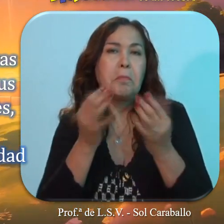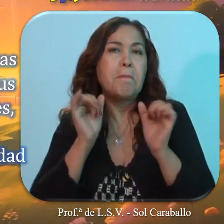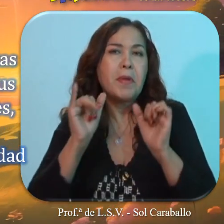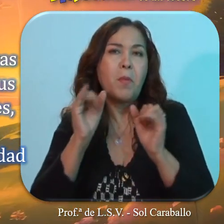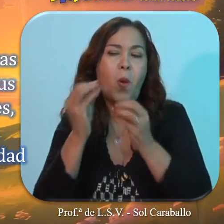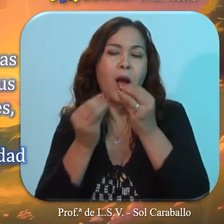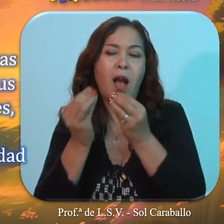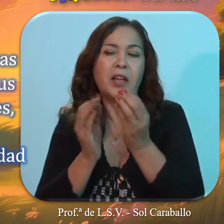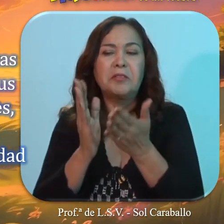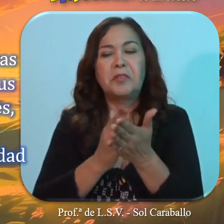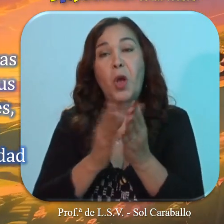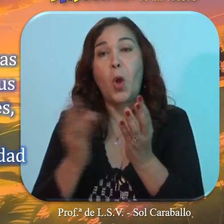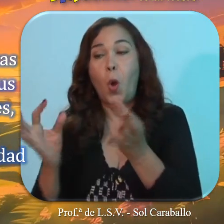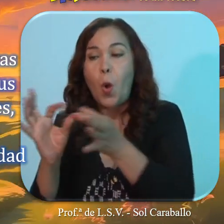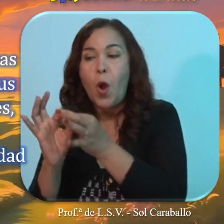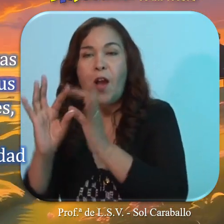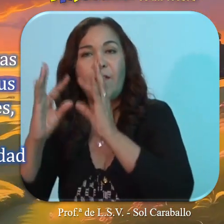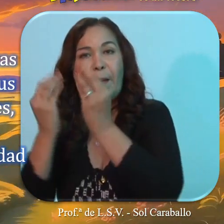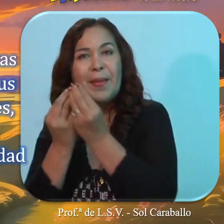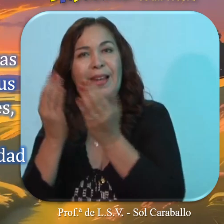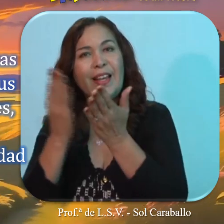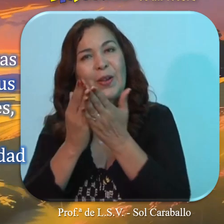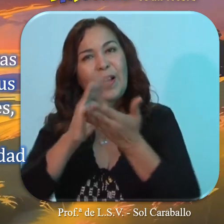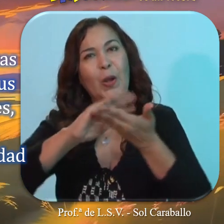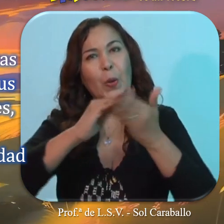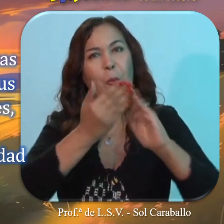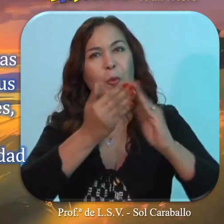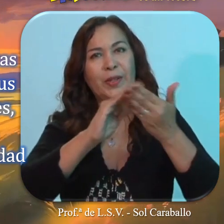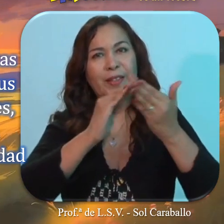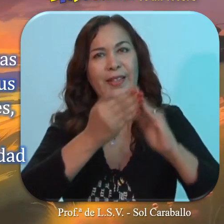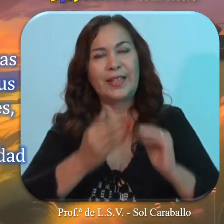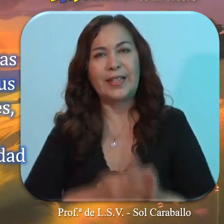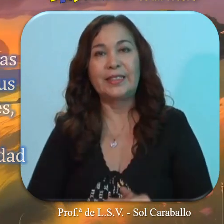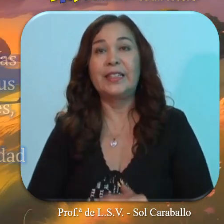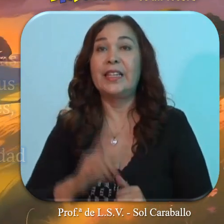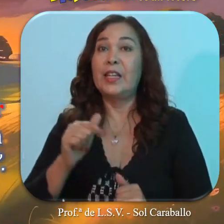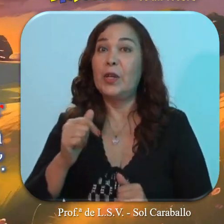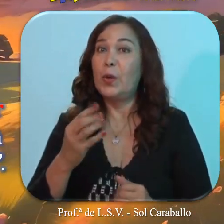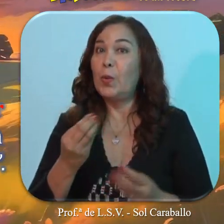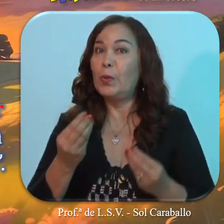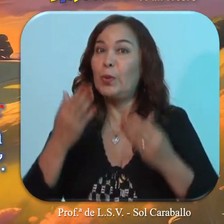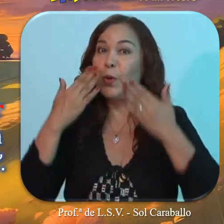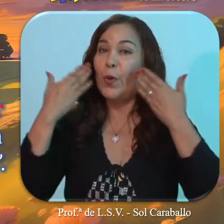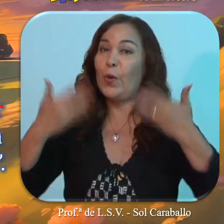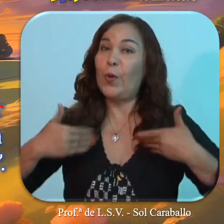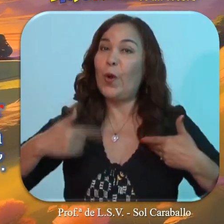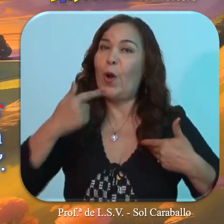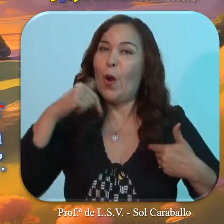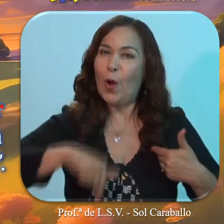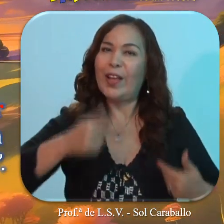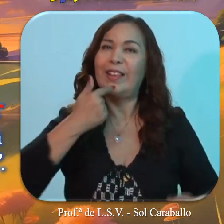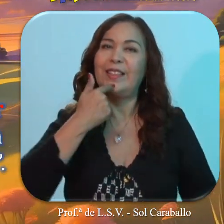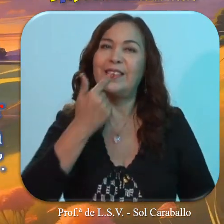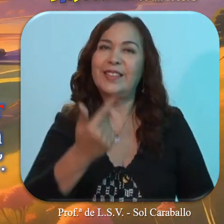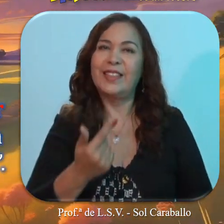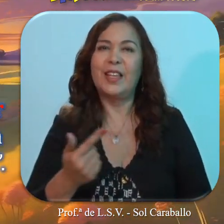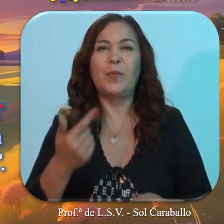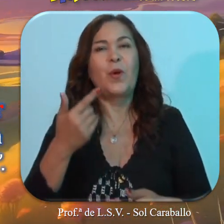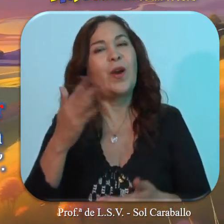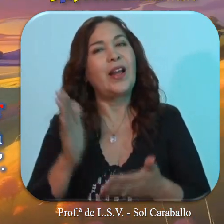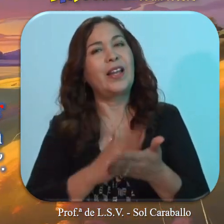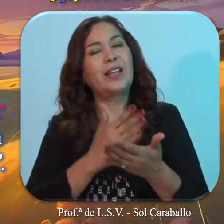artesanales, con la familia, la escuela y la comunidad. Y con mucho orgullo hoy decimos,